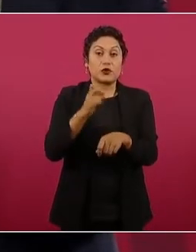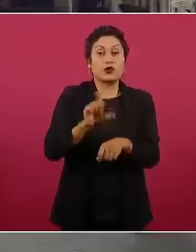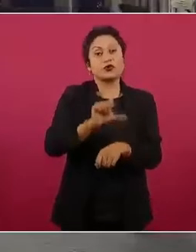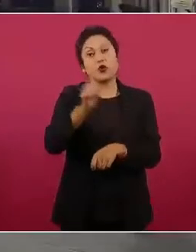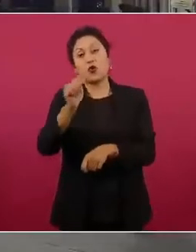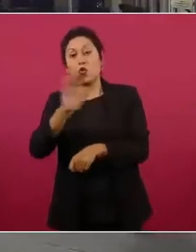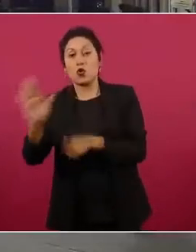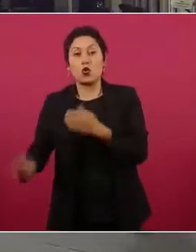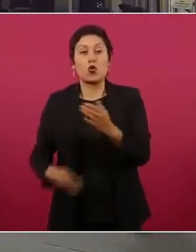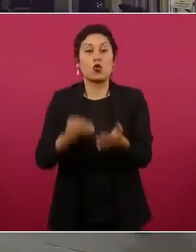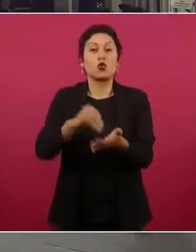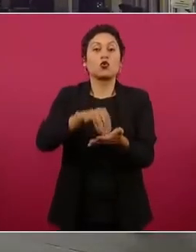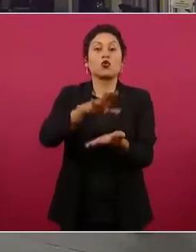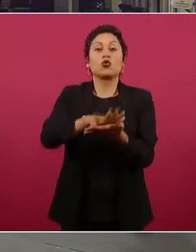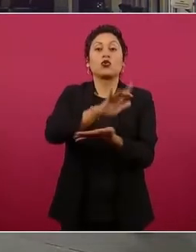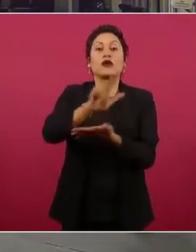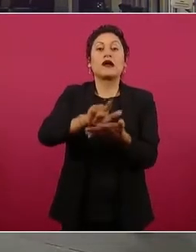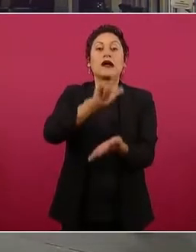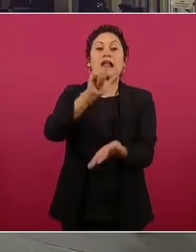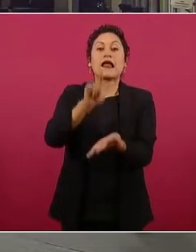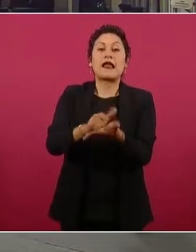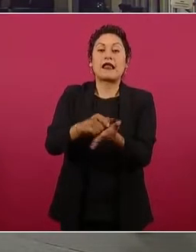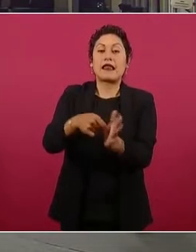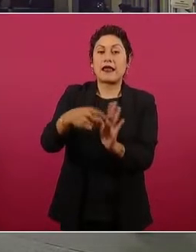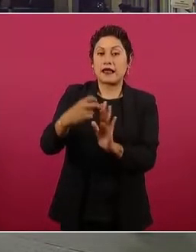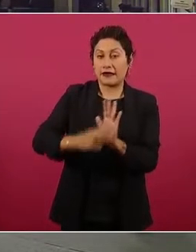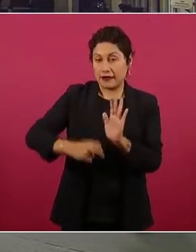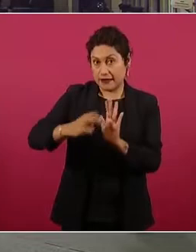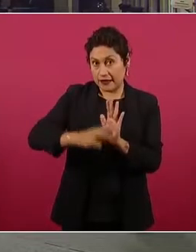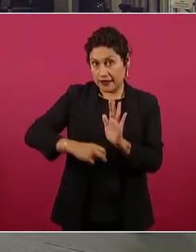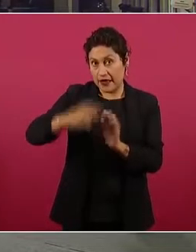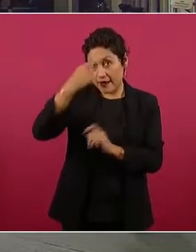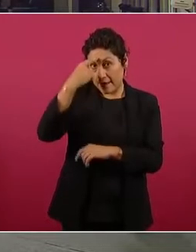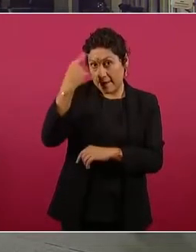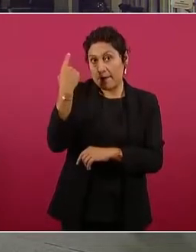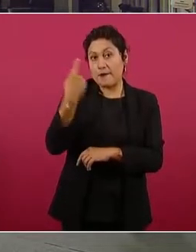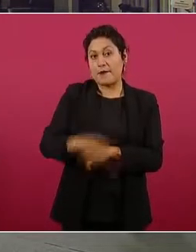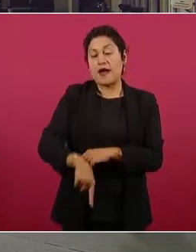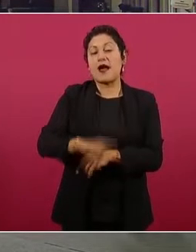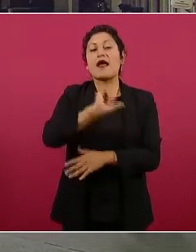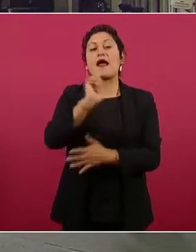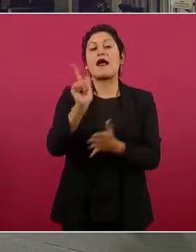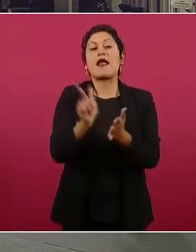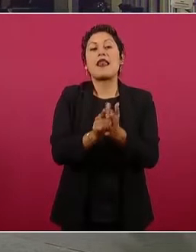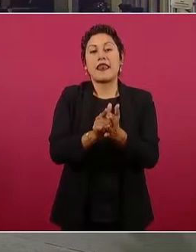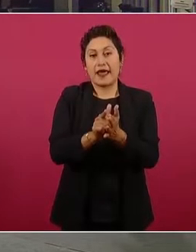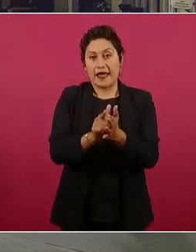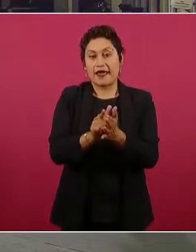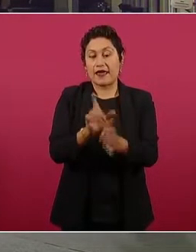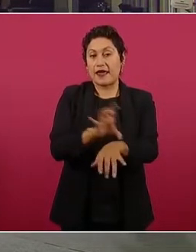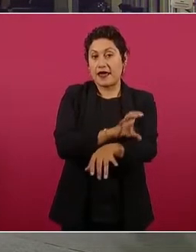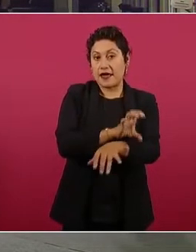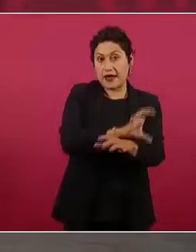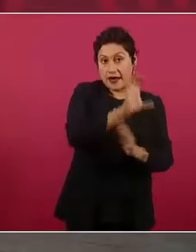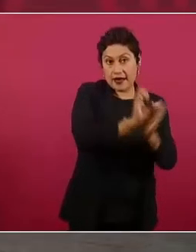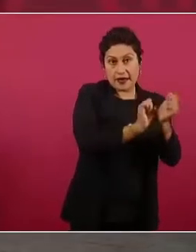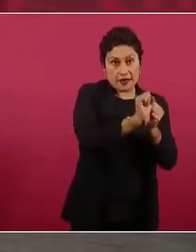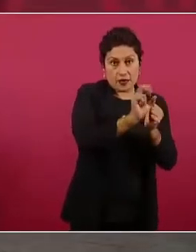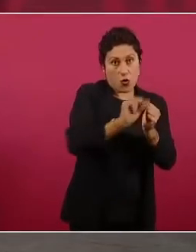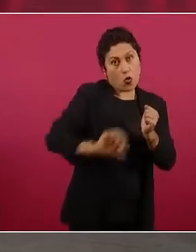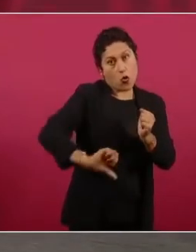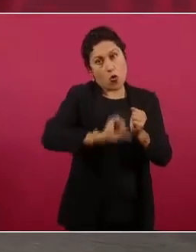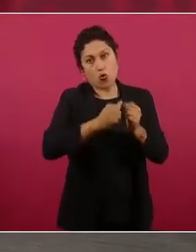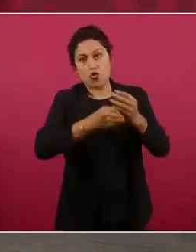ley de reforma a la ley eléctrica, no reforma constitucional. ¿Qué sucedió?